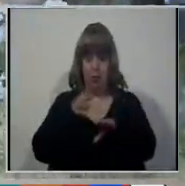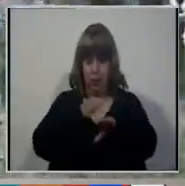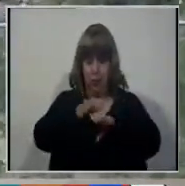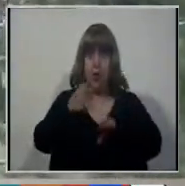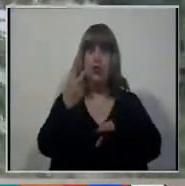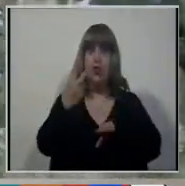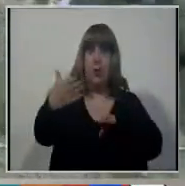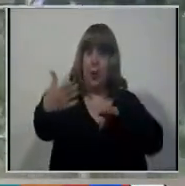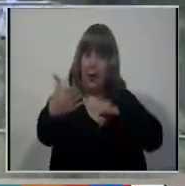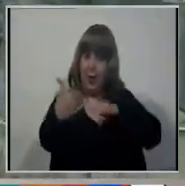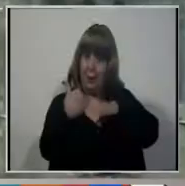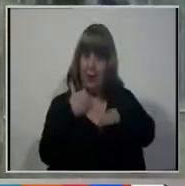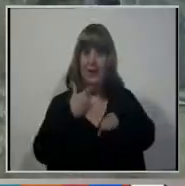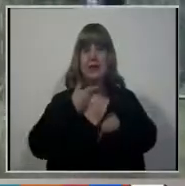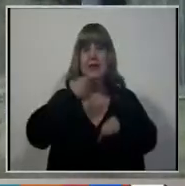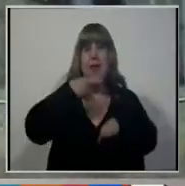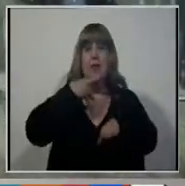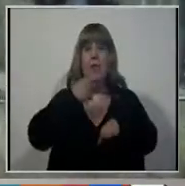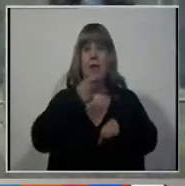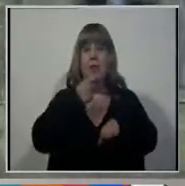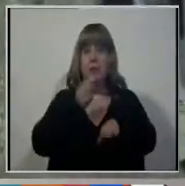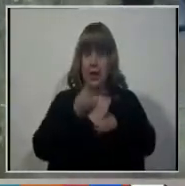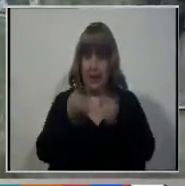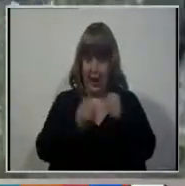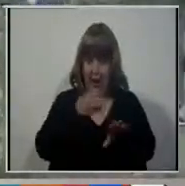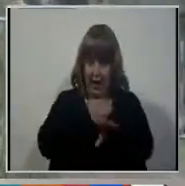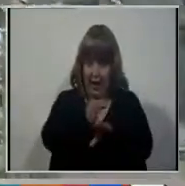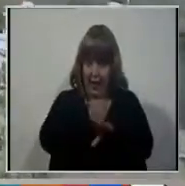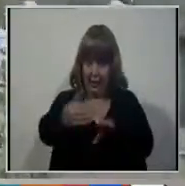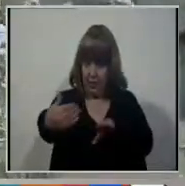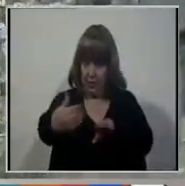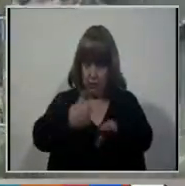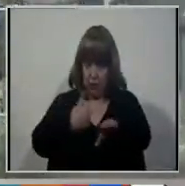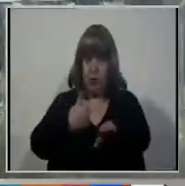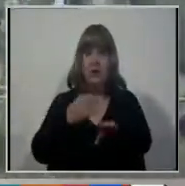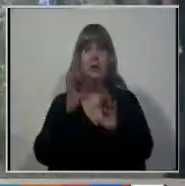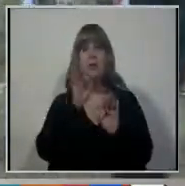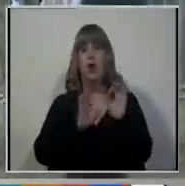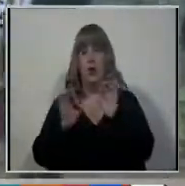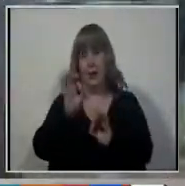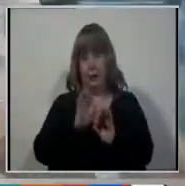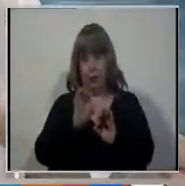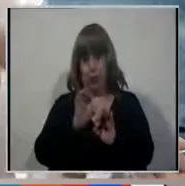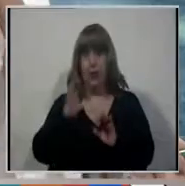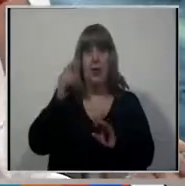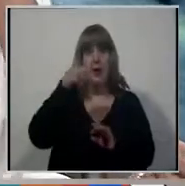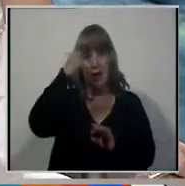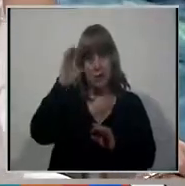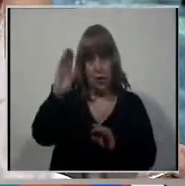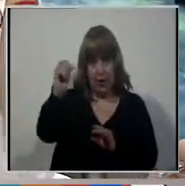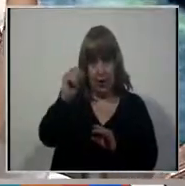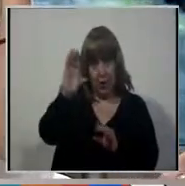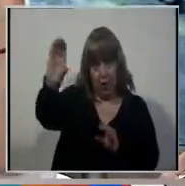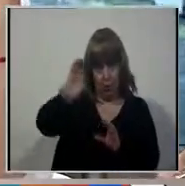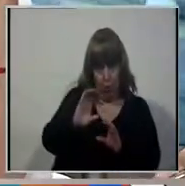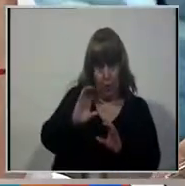-Mendoza, por ahora, por ahora está solamente en un proyecto. En un ratito vamos a seguir hablando de esto y dando más detalles con